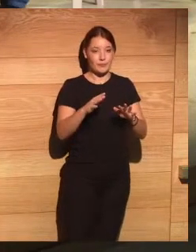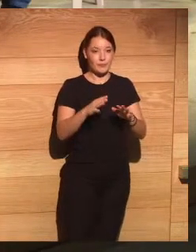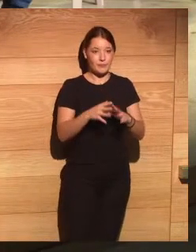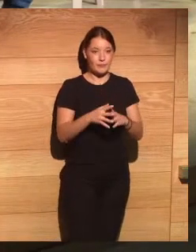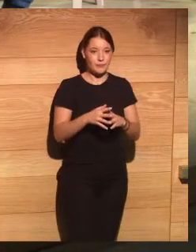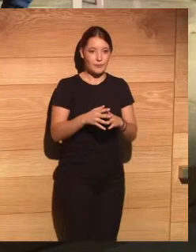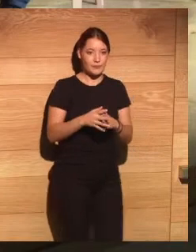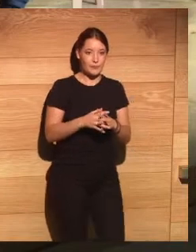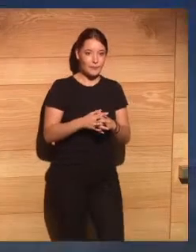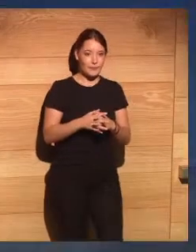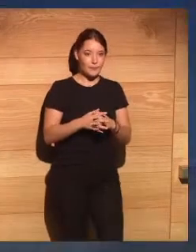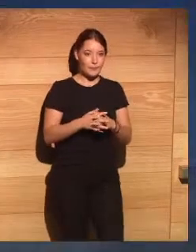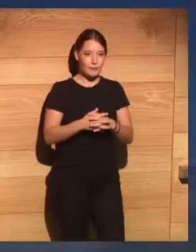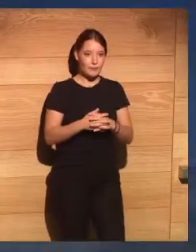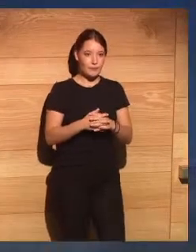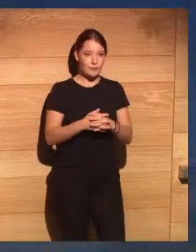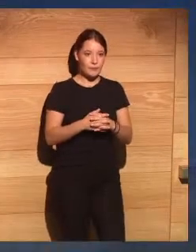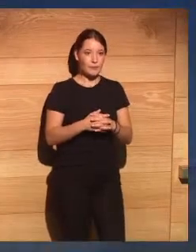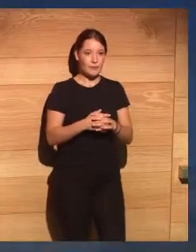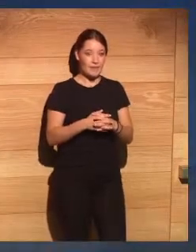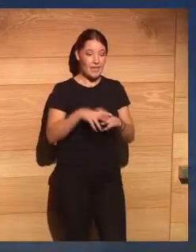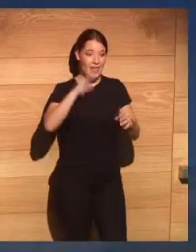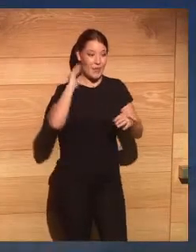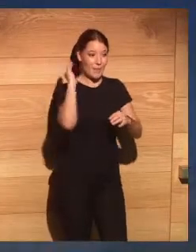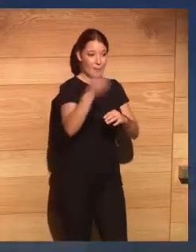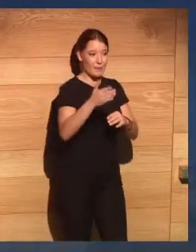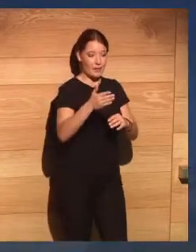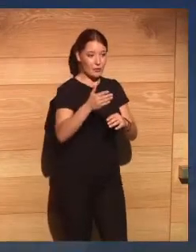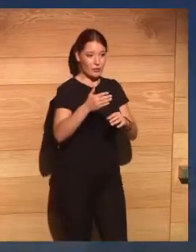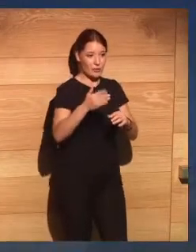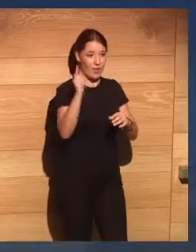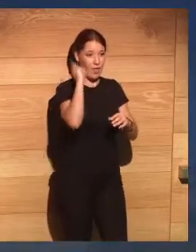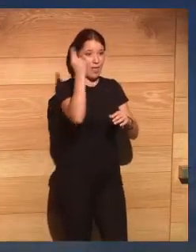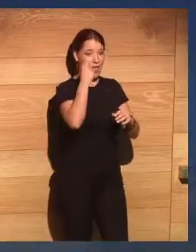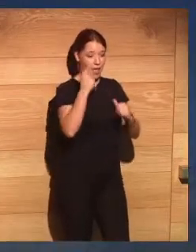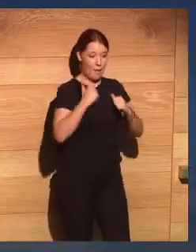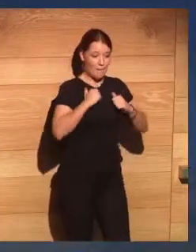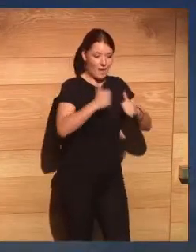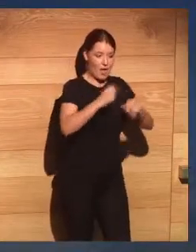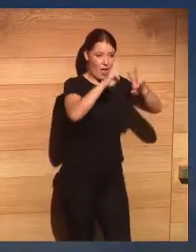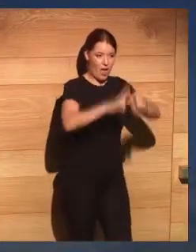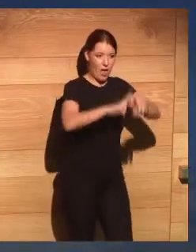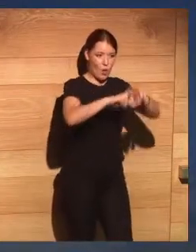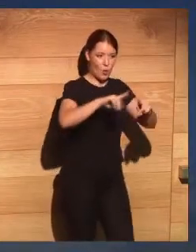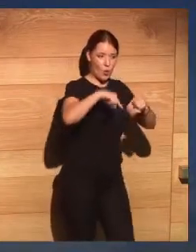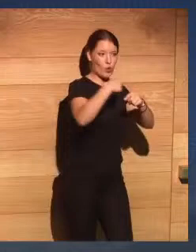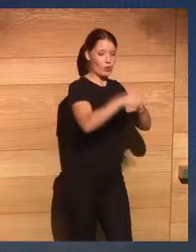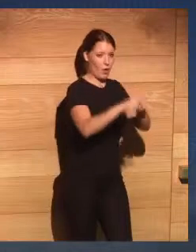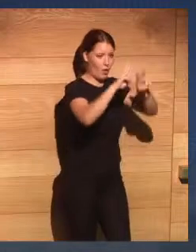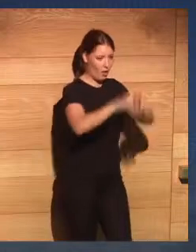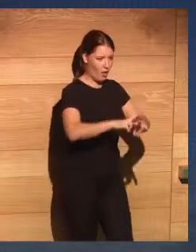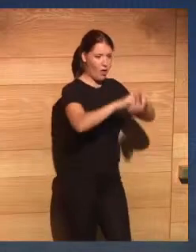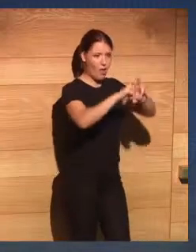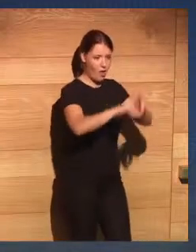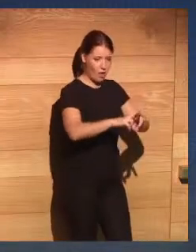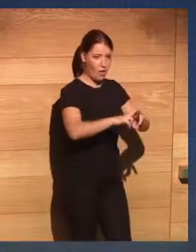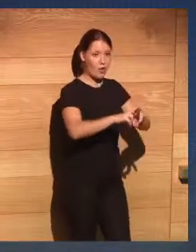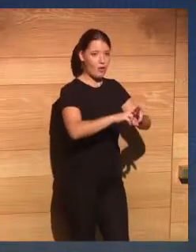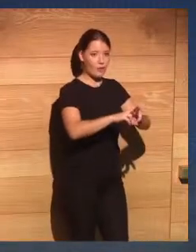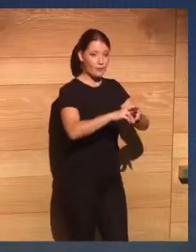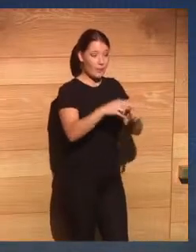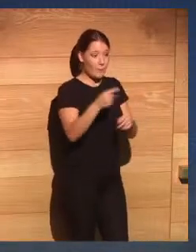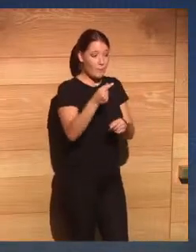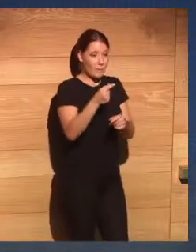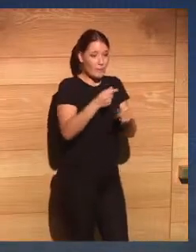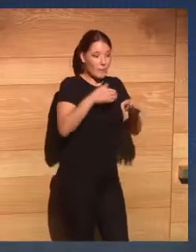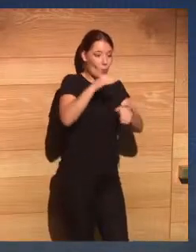estas estos impactos y se empiezan a analizar estas consecuencias poco a poco el perímetro de